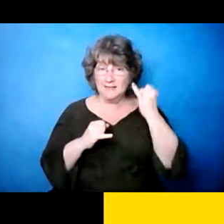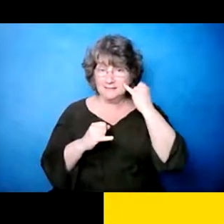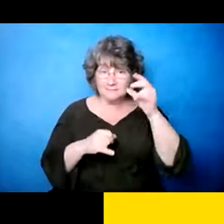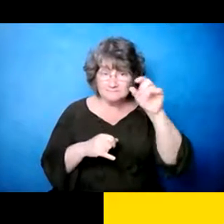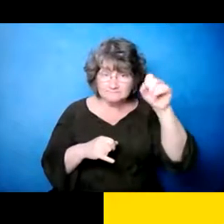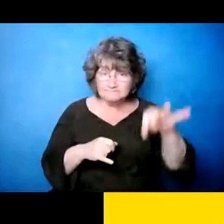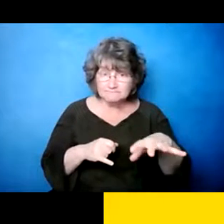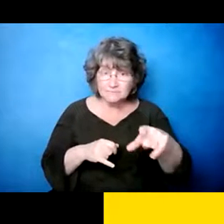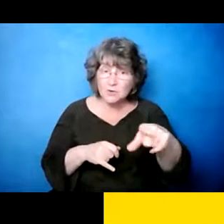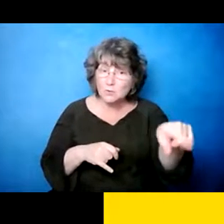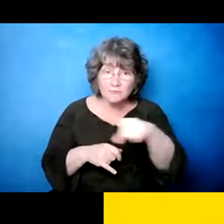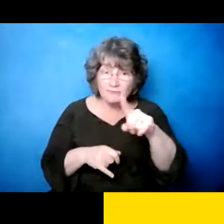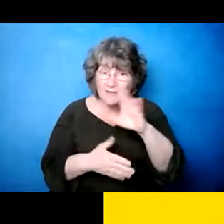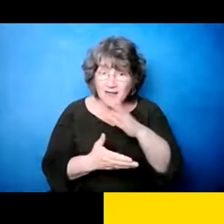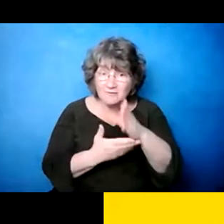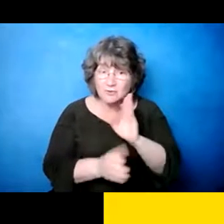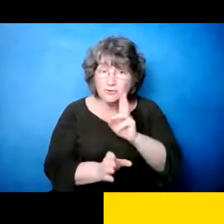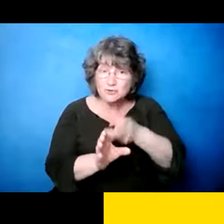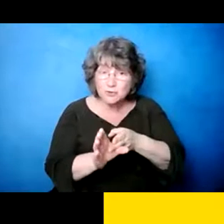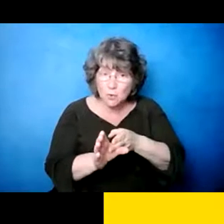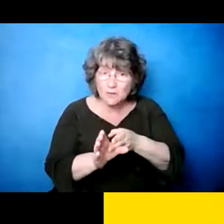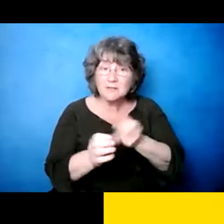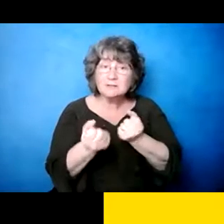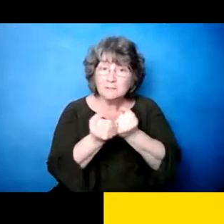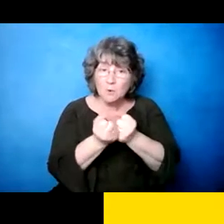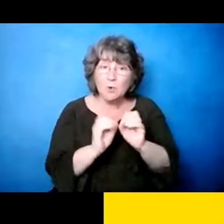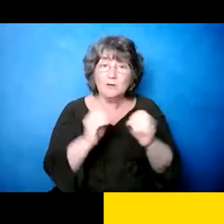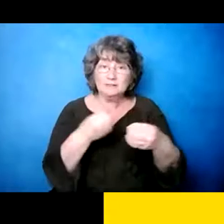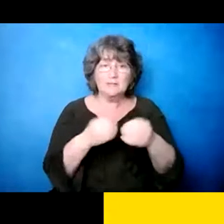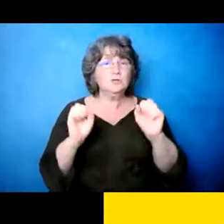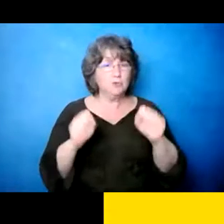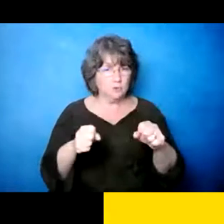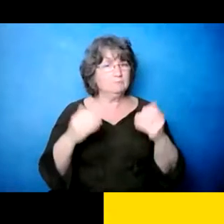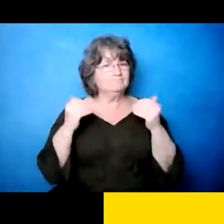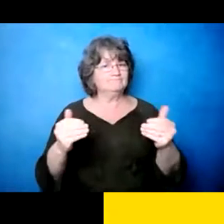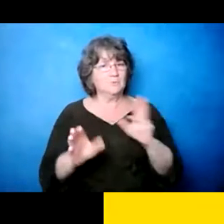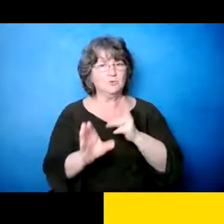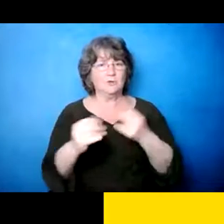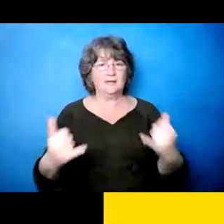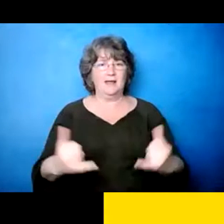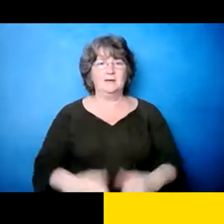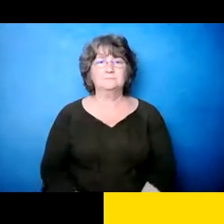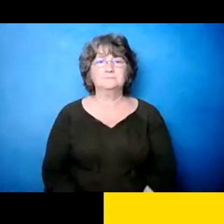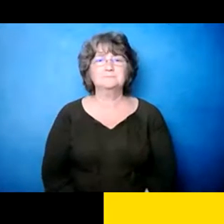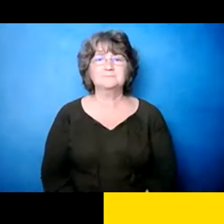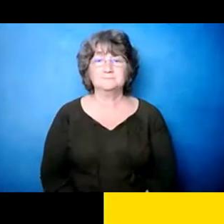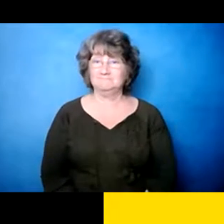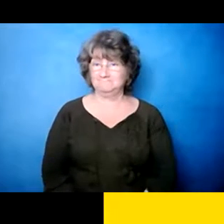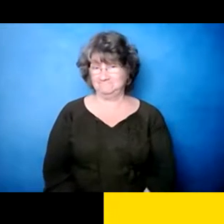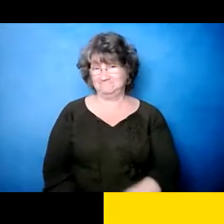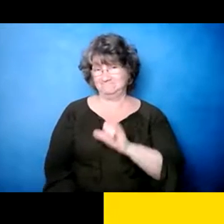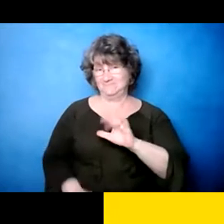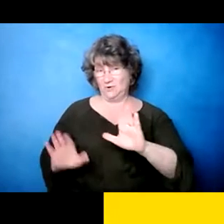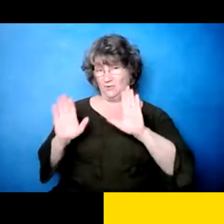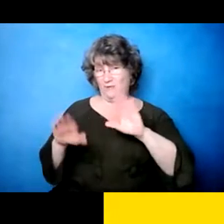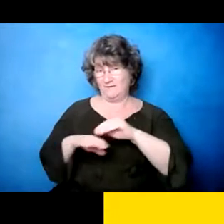conectado con una conexión con una una organización de apoyo donde se debe conectar ahora eso